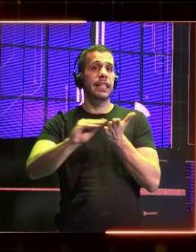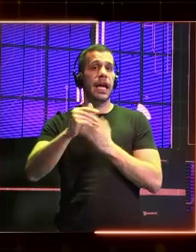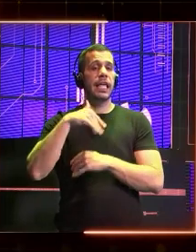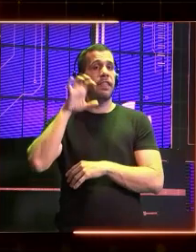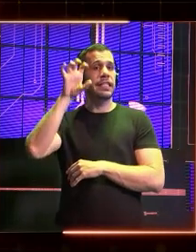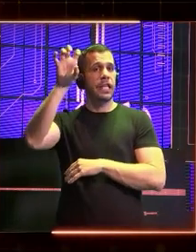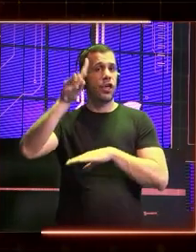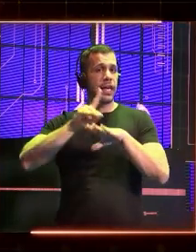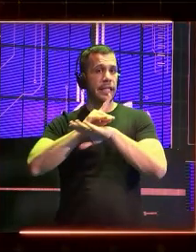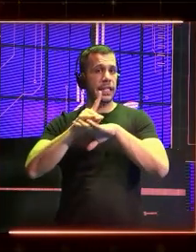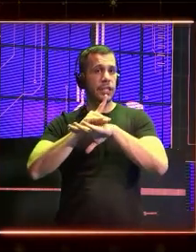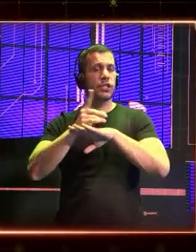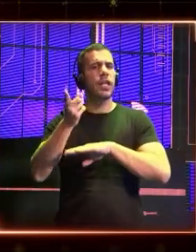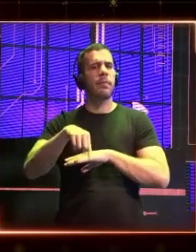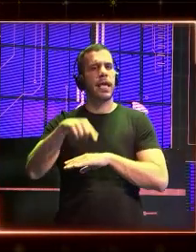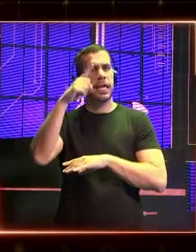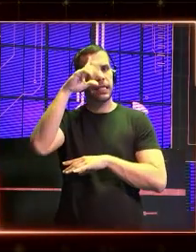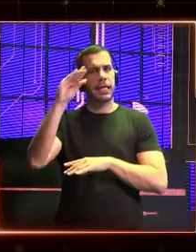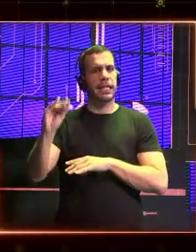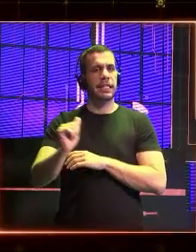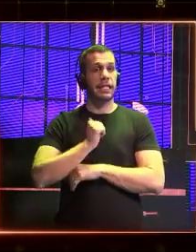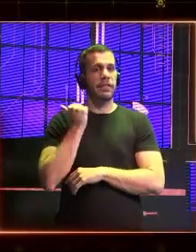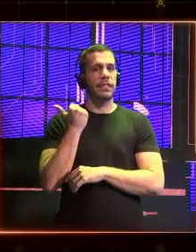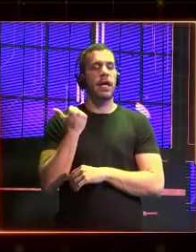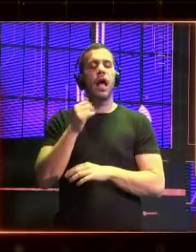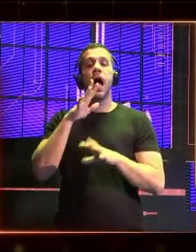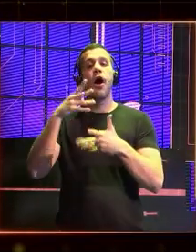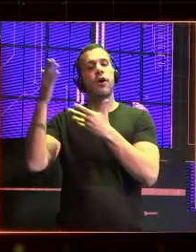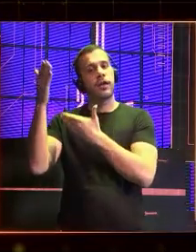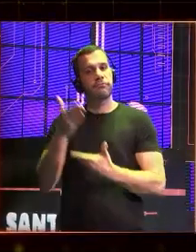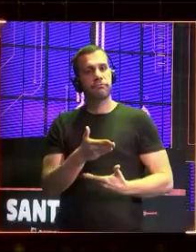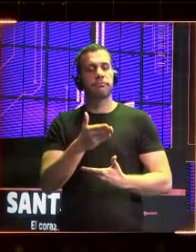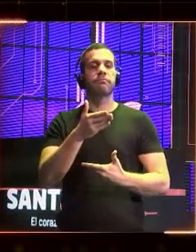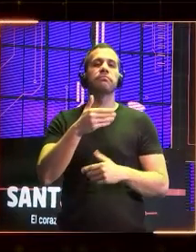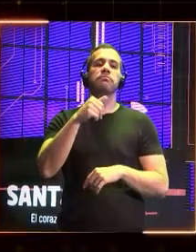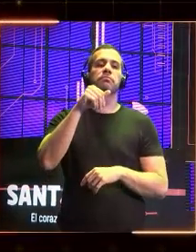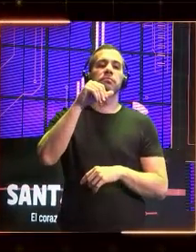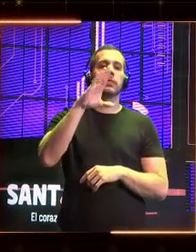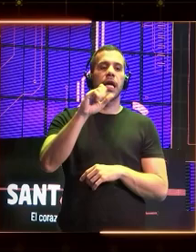Digitalización e Inteligencia Artificial. Con ustedes, Carme Artigas.